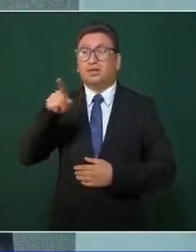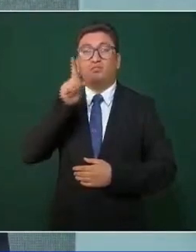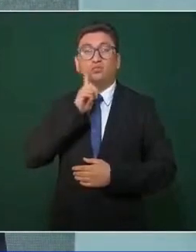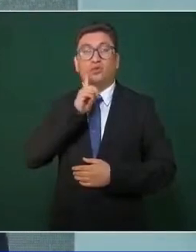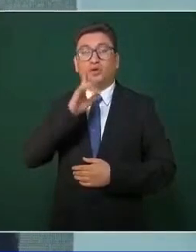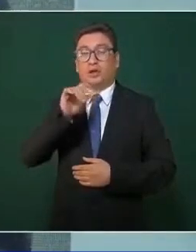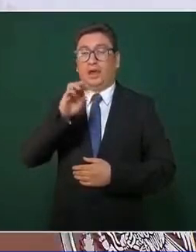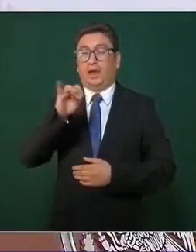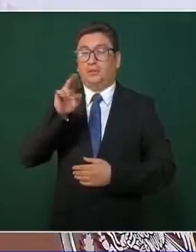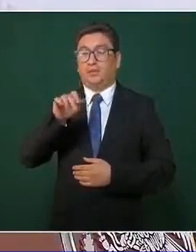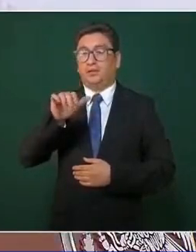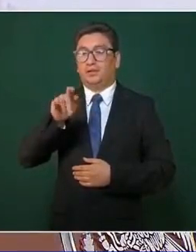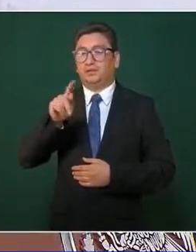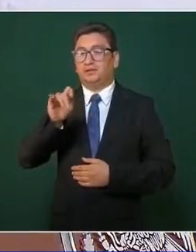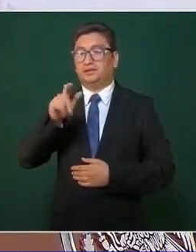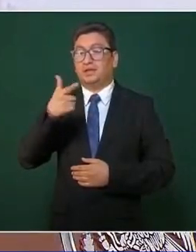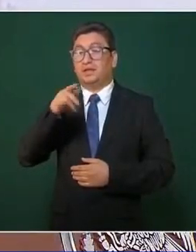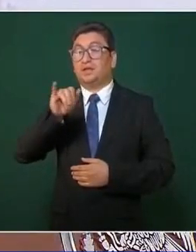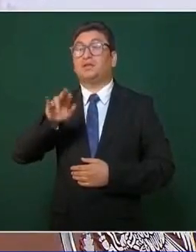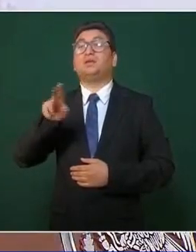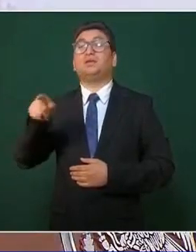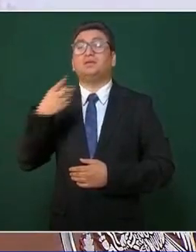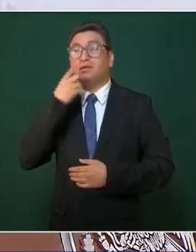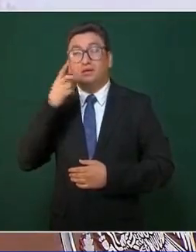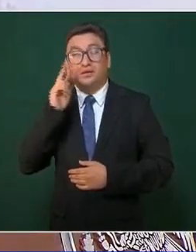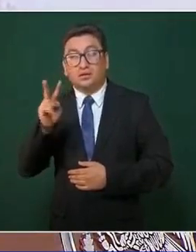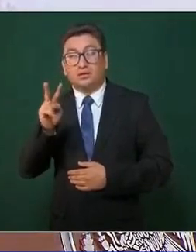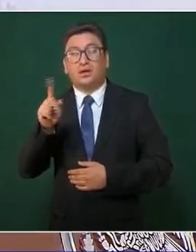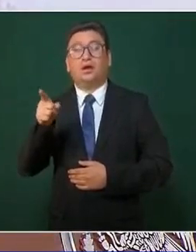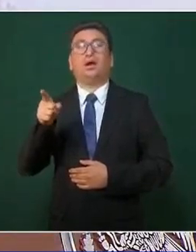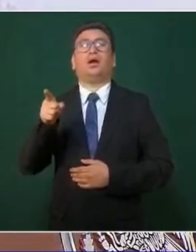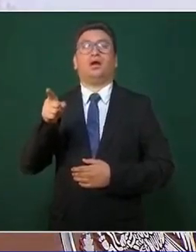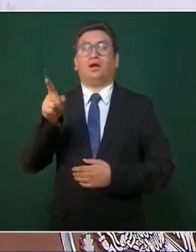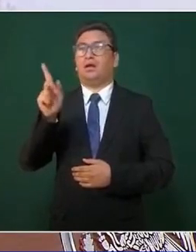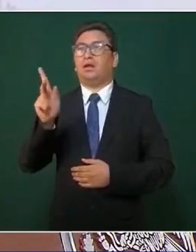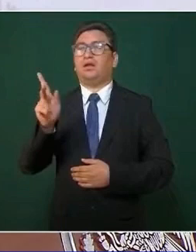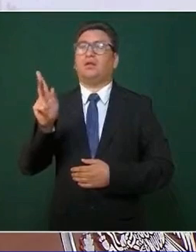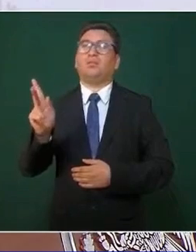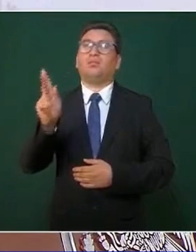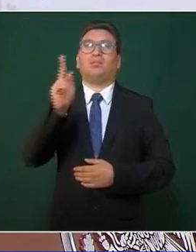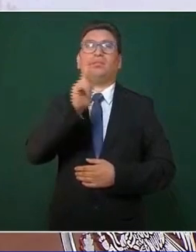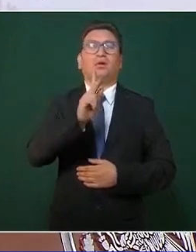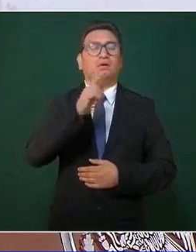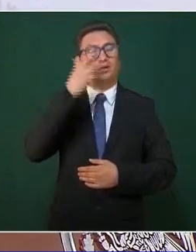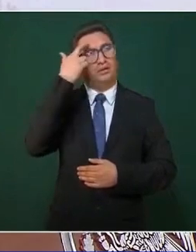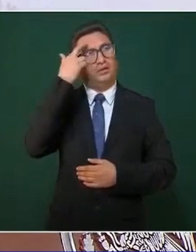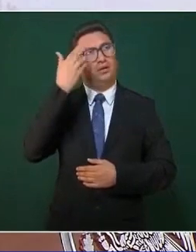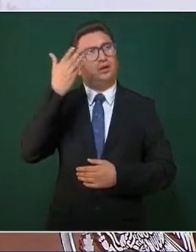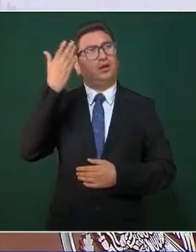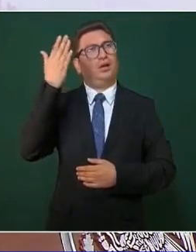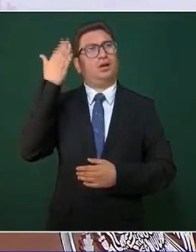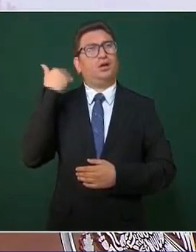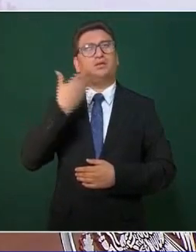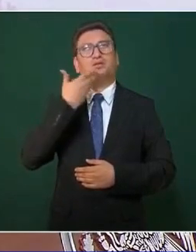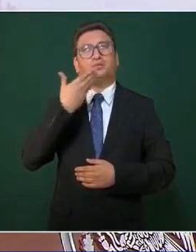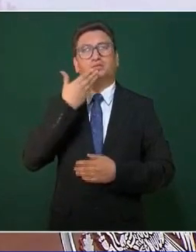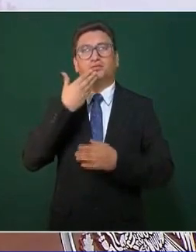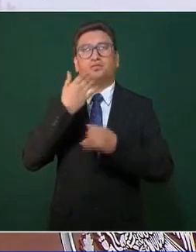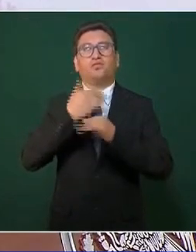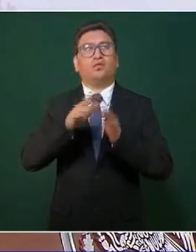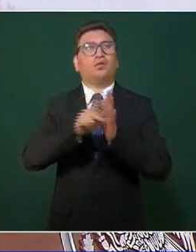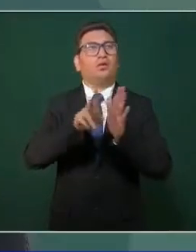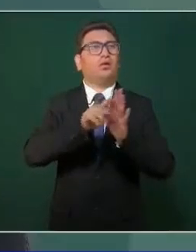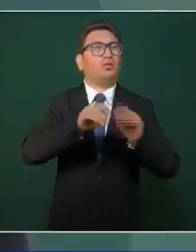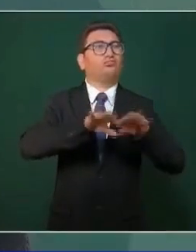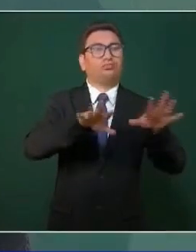al modelo de comunicación a